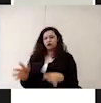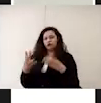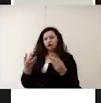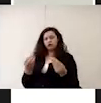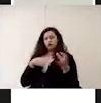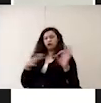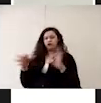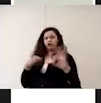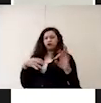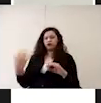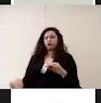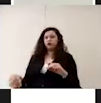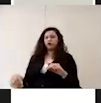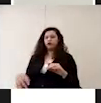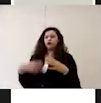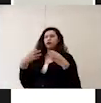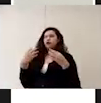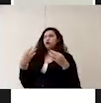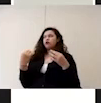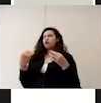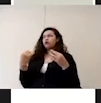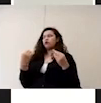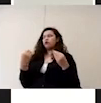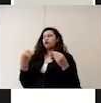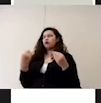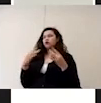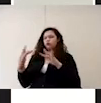trabajo ni demasiado contacto con los alumnos